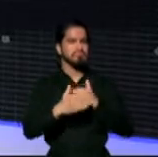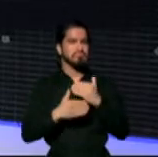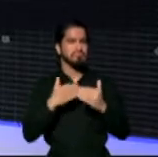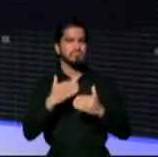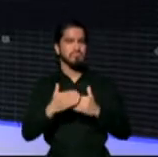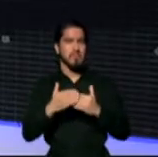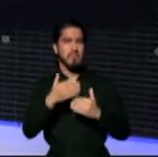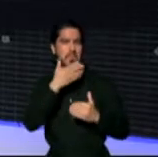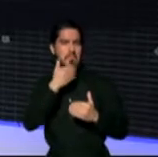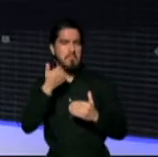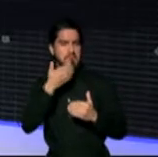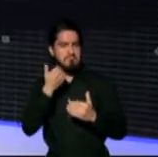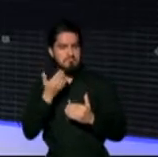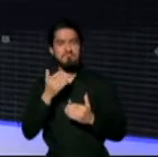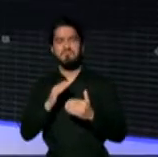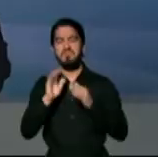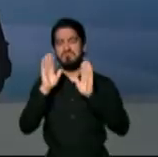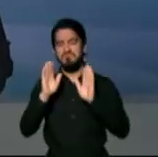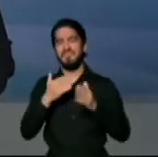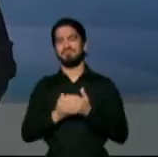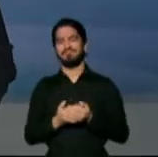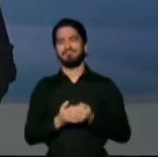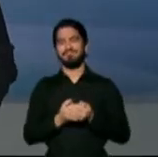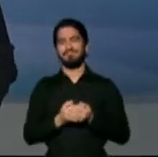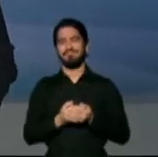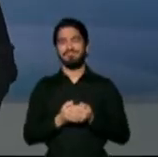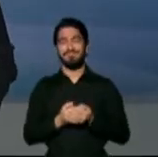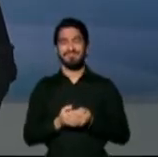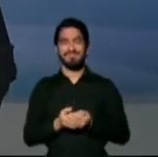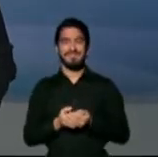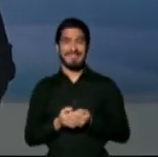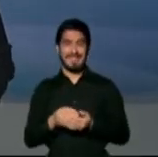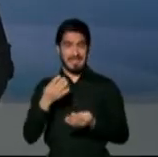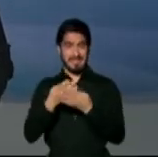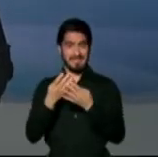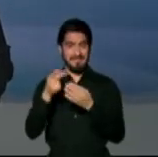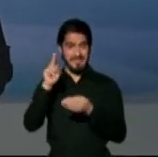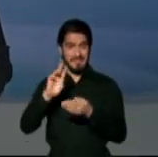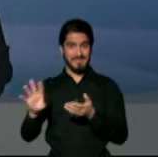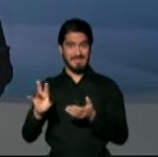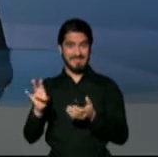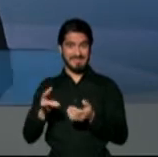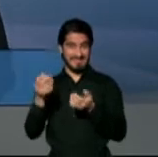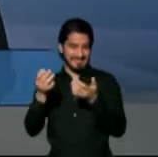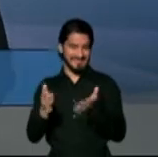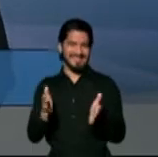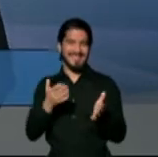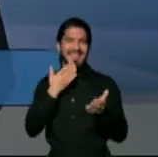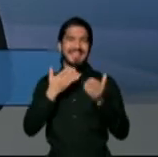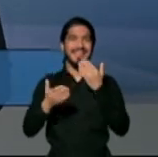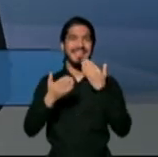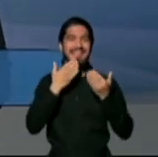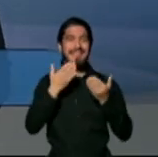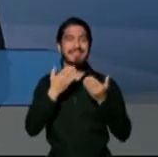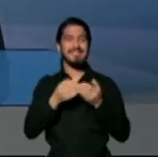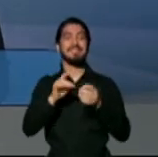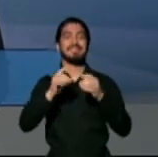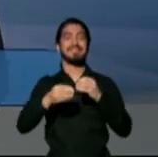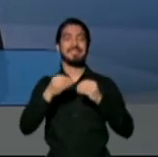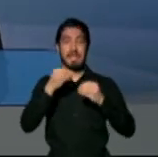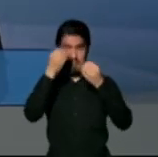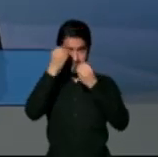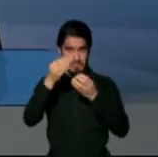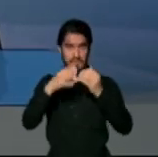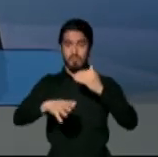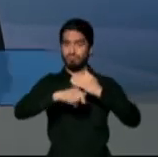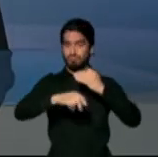seguimos con jose alberto feliz año no hasta aquí noticias 24 7 para ver estas y otras noticias visite nuestra página doble